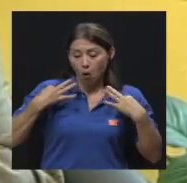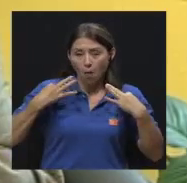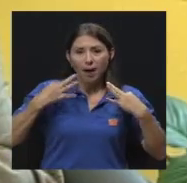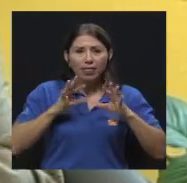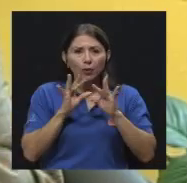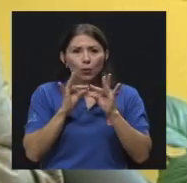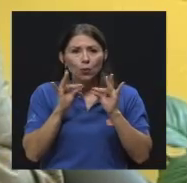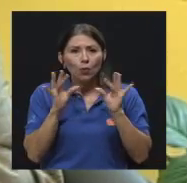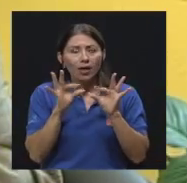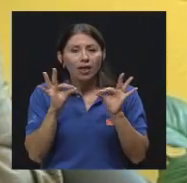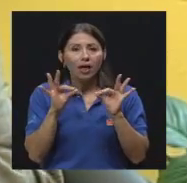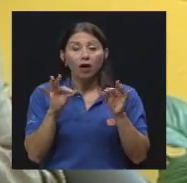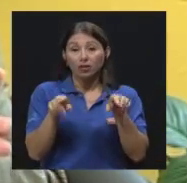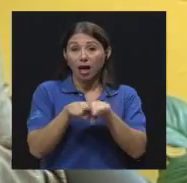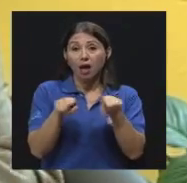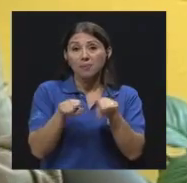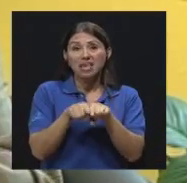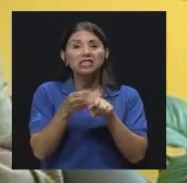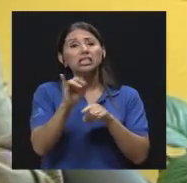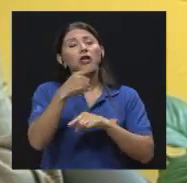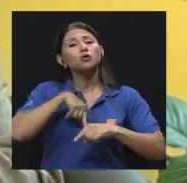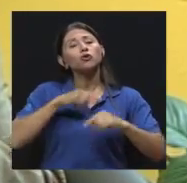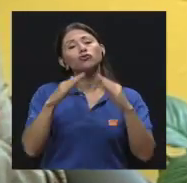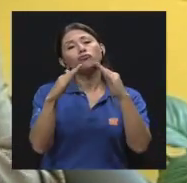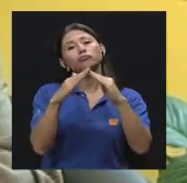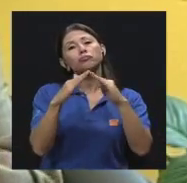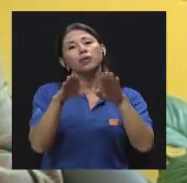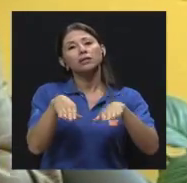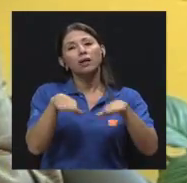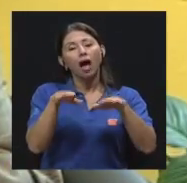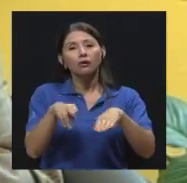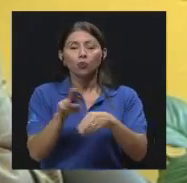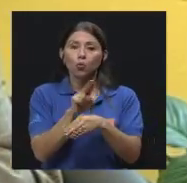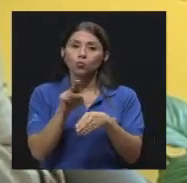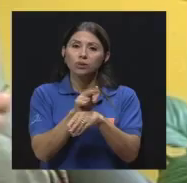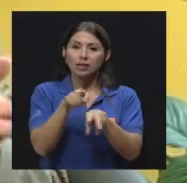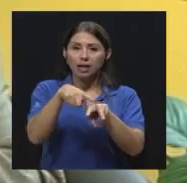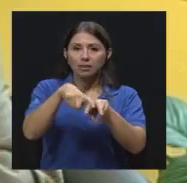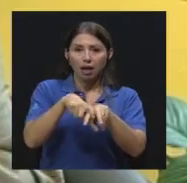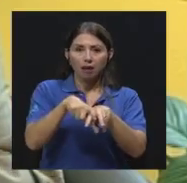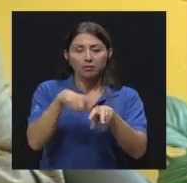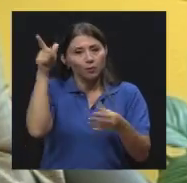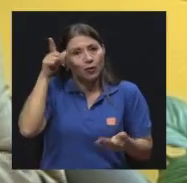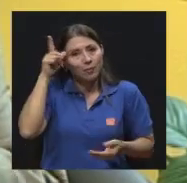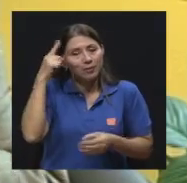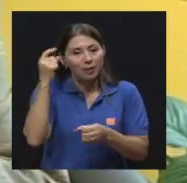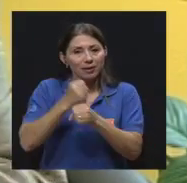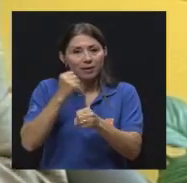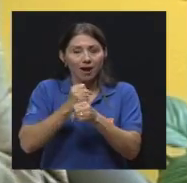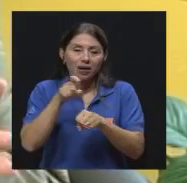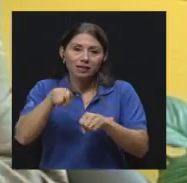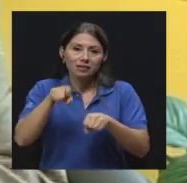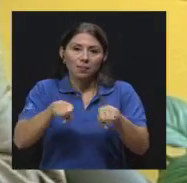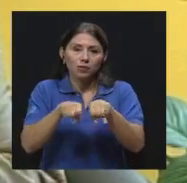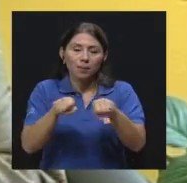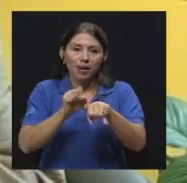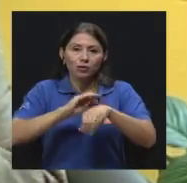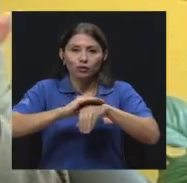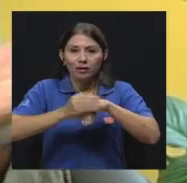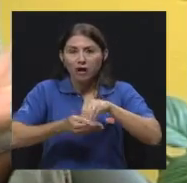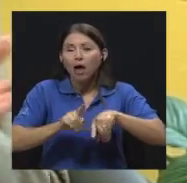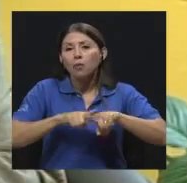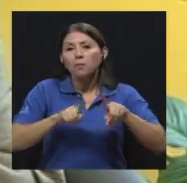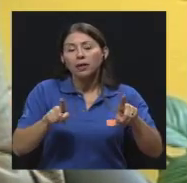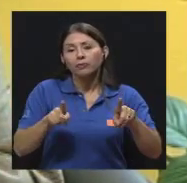Usar sandalias o zapatos abiertos cuando estamos en descanso. Lógicamente, para trabajar necesitamos zapatos cerrados,